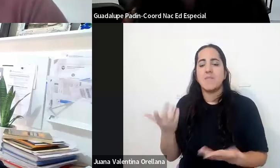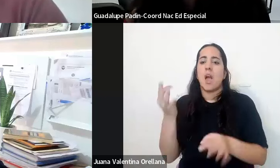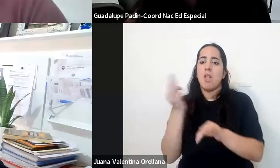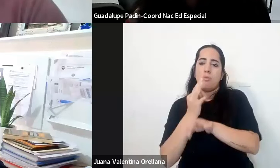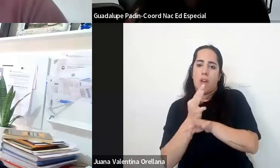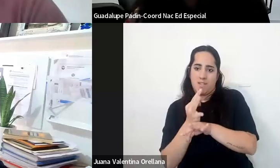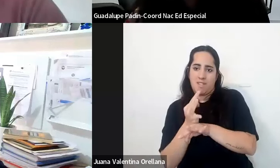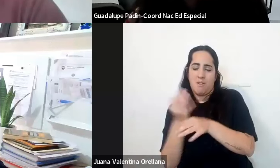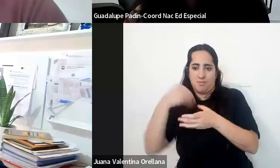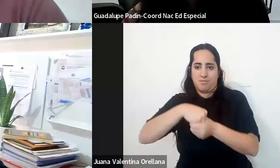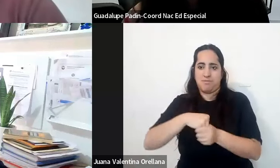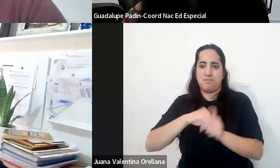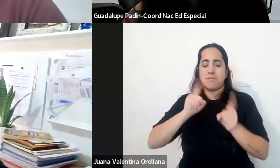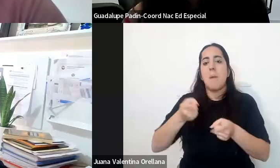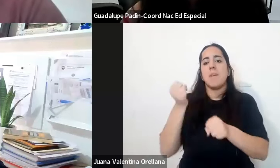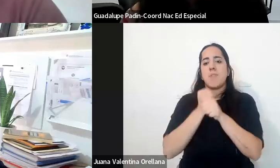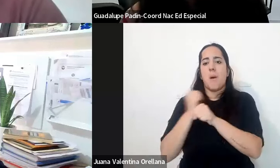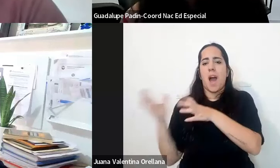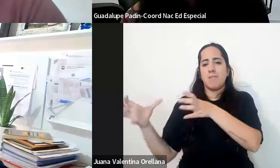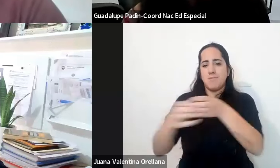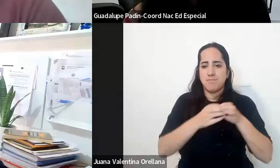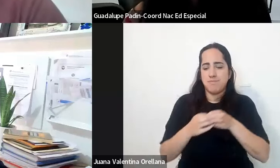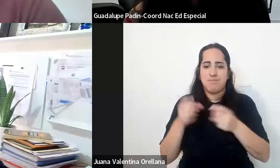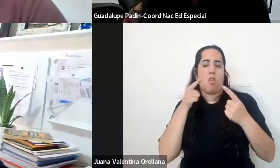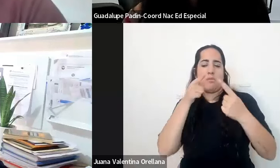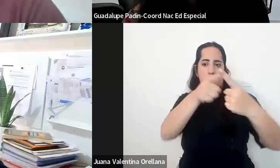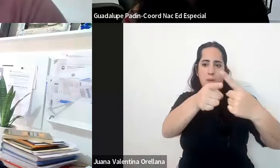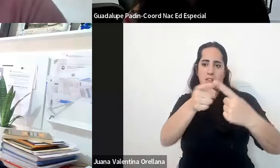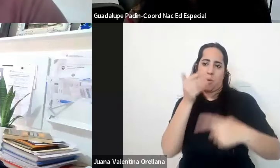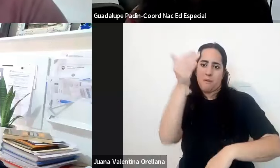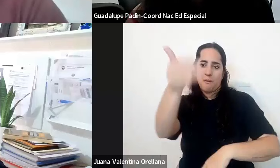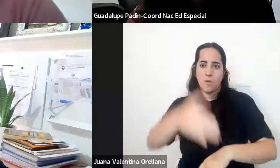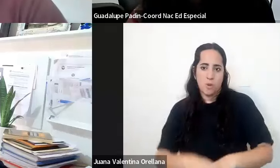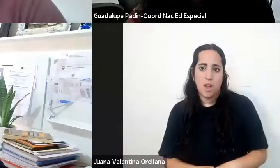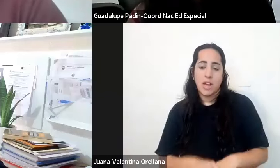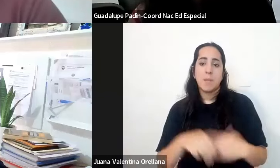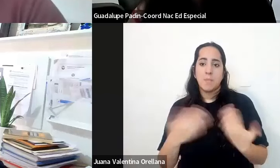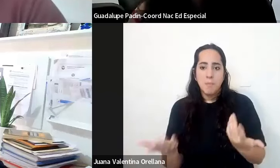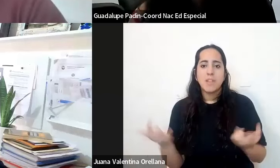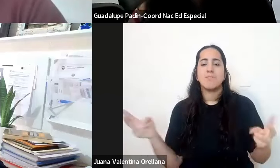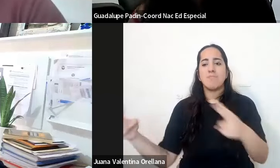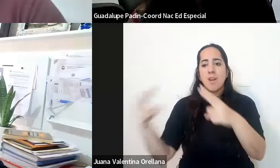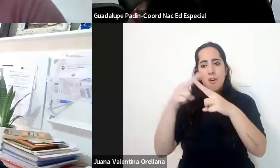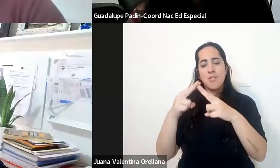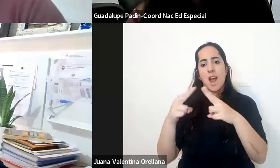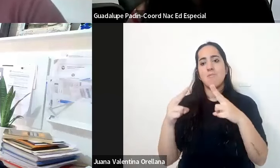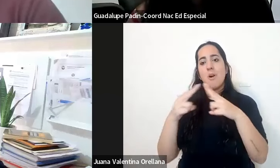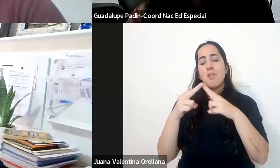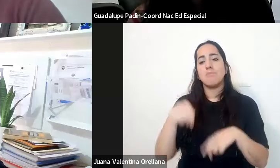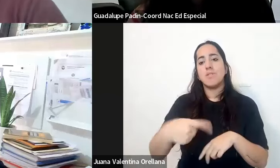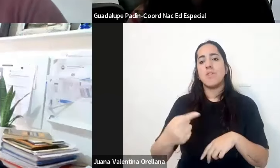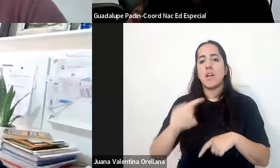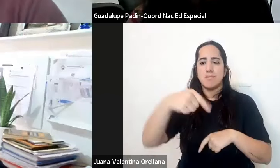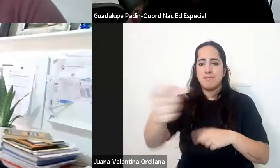trabajar colectivamente es el desafío que tenemos y bueno para eso nos seguiremos encontrando en futuros